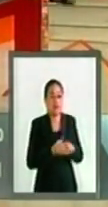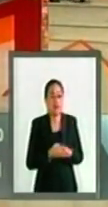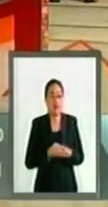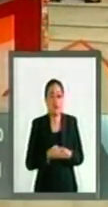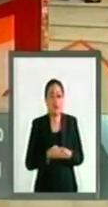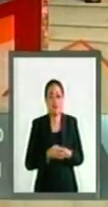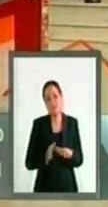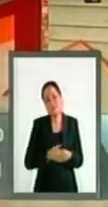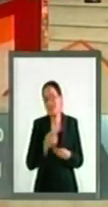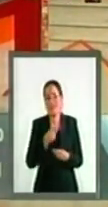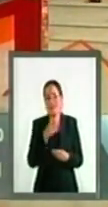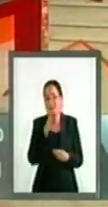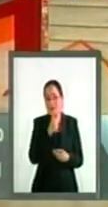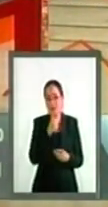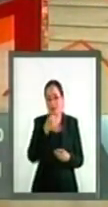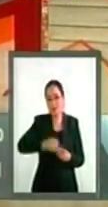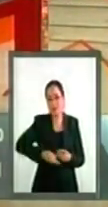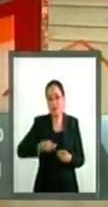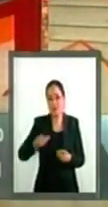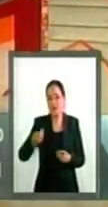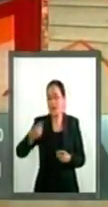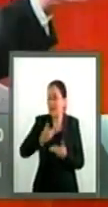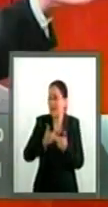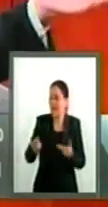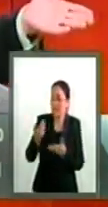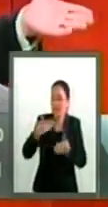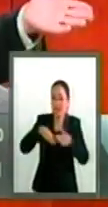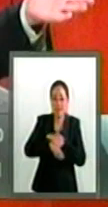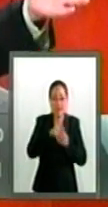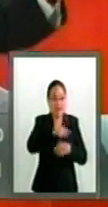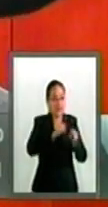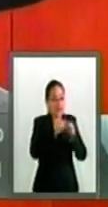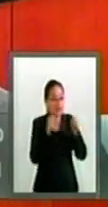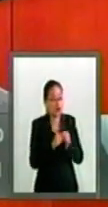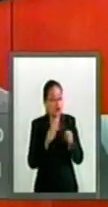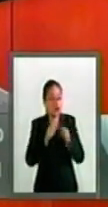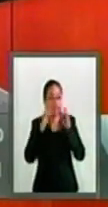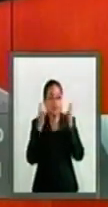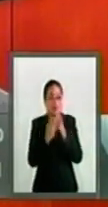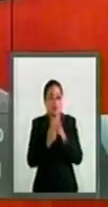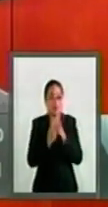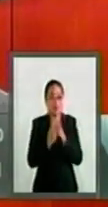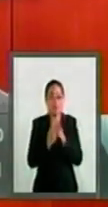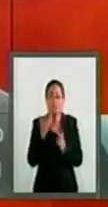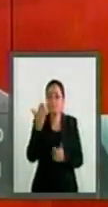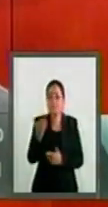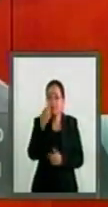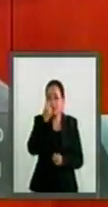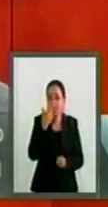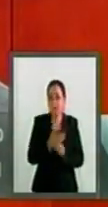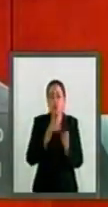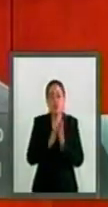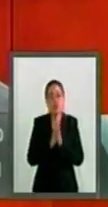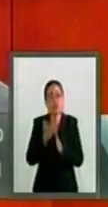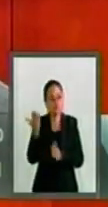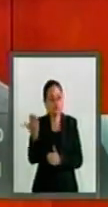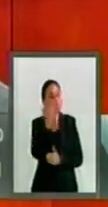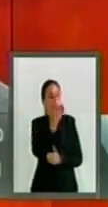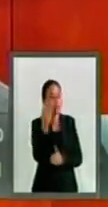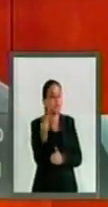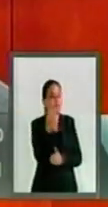Dado que no se permite a nadie entrar a este recinto, bueno, pues le pido a un secretario que se la pase, señor